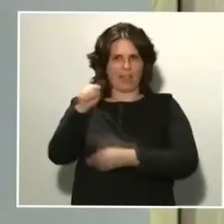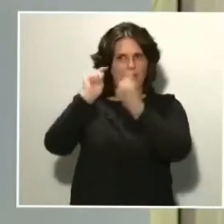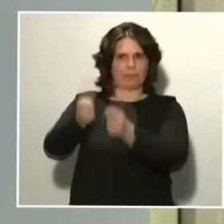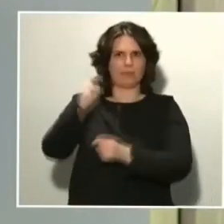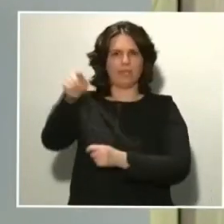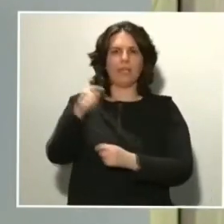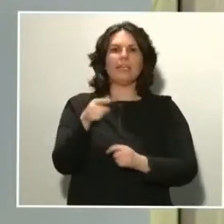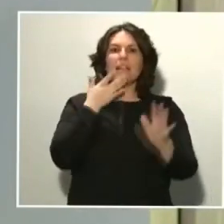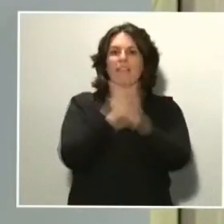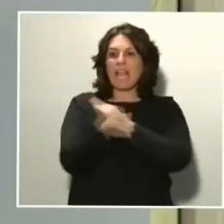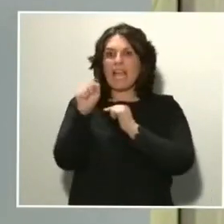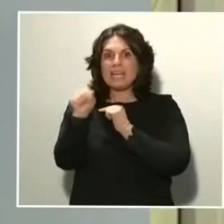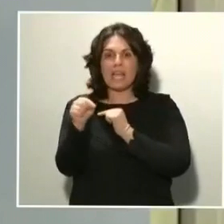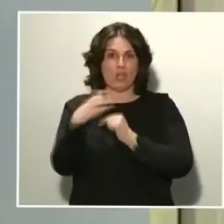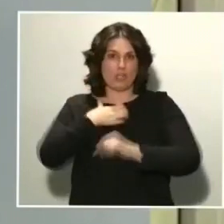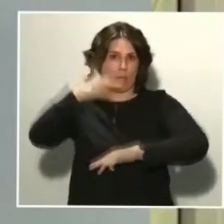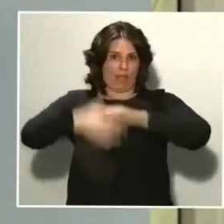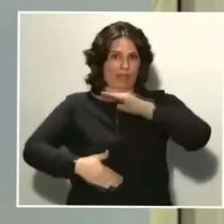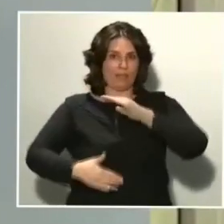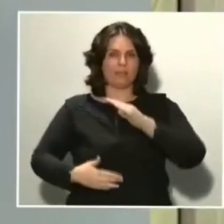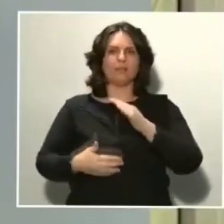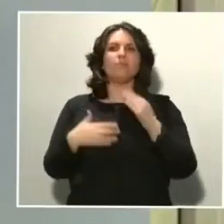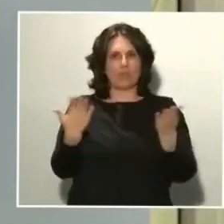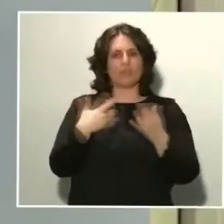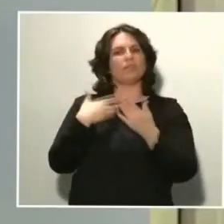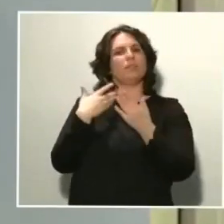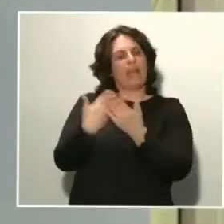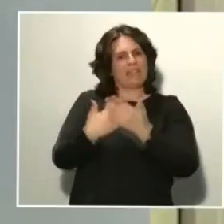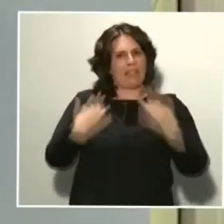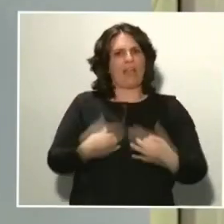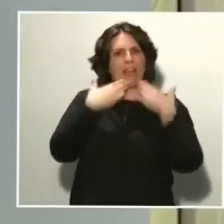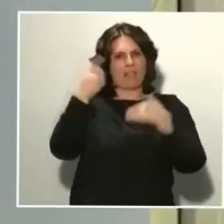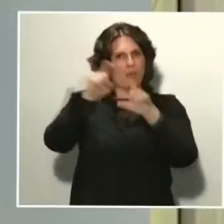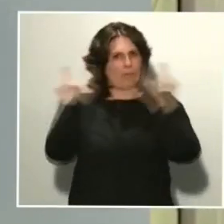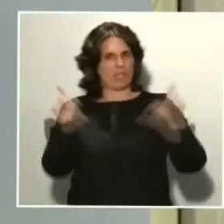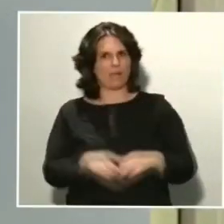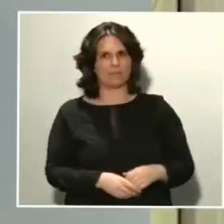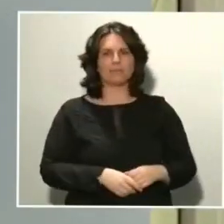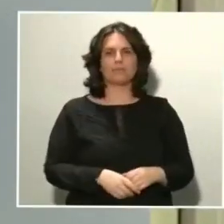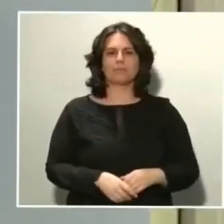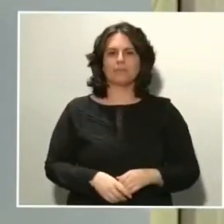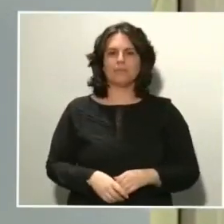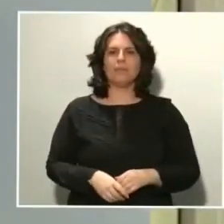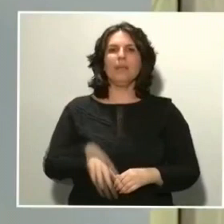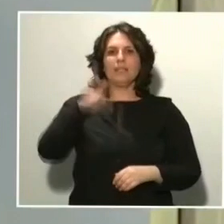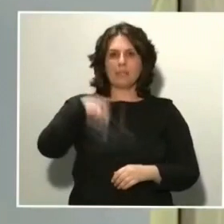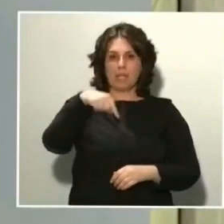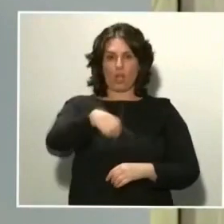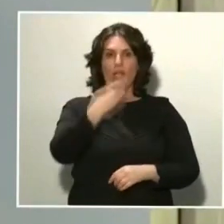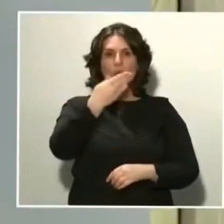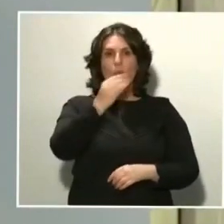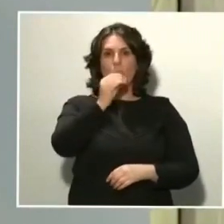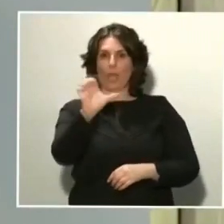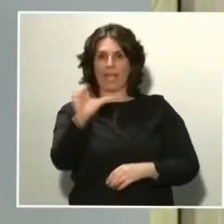inapalazable queda garantizada. Además, hoy se han publicado en el Boletín Oficial del Estado dos